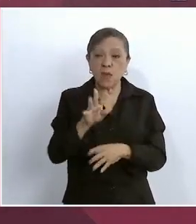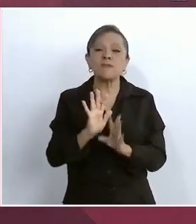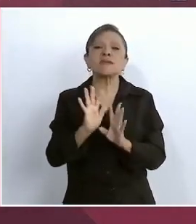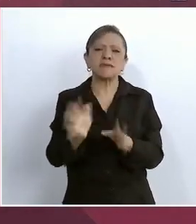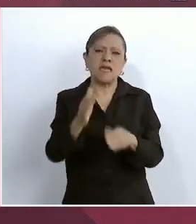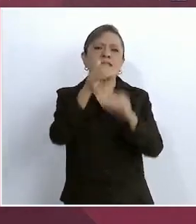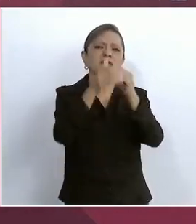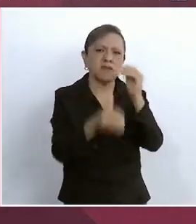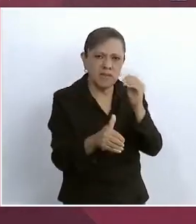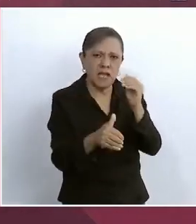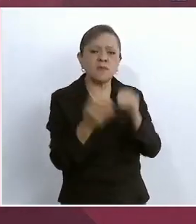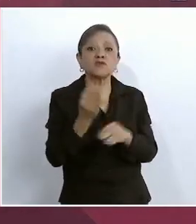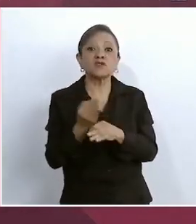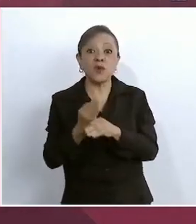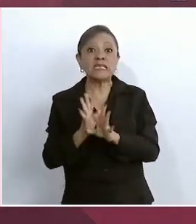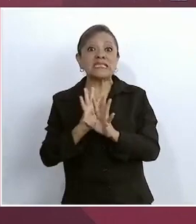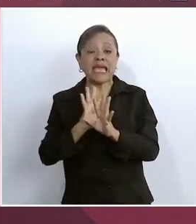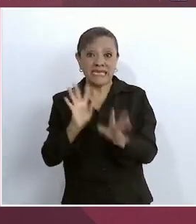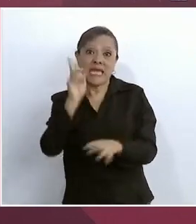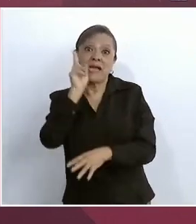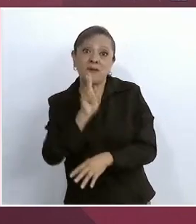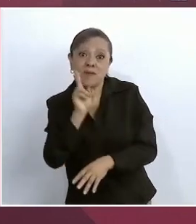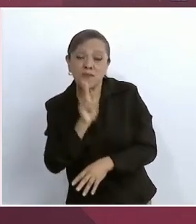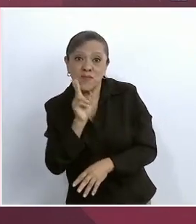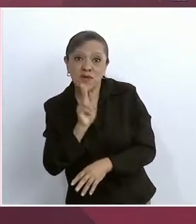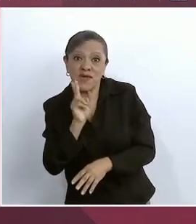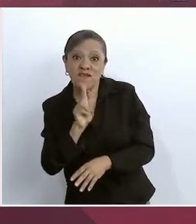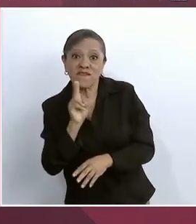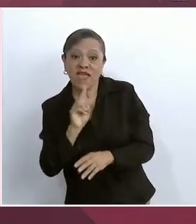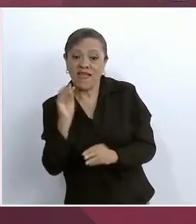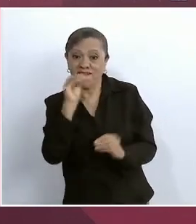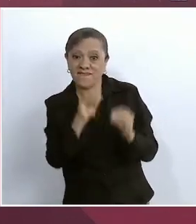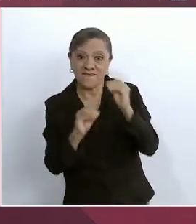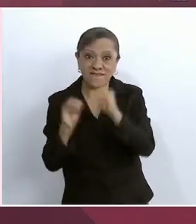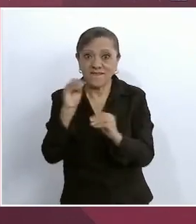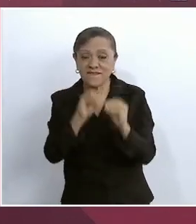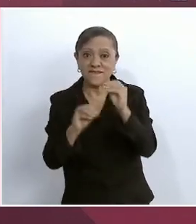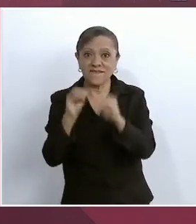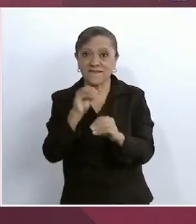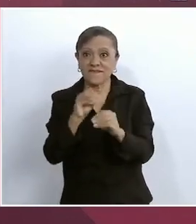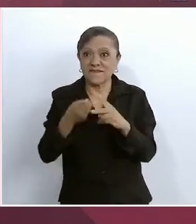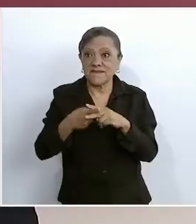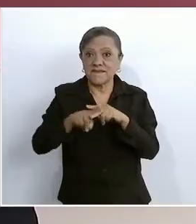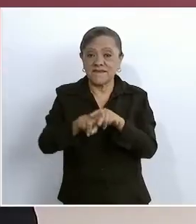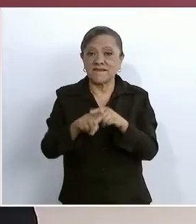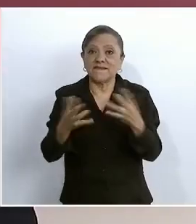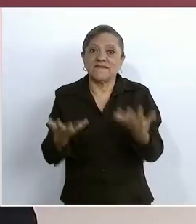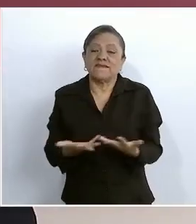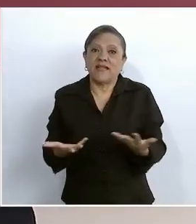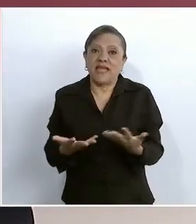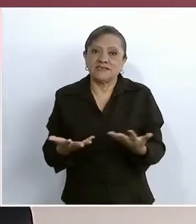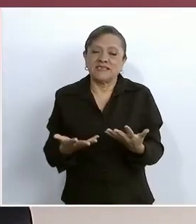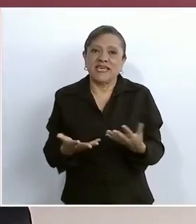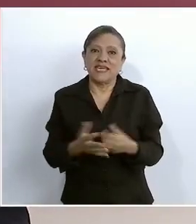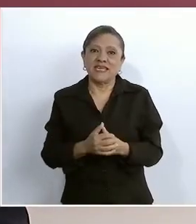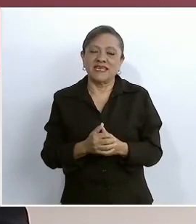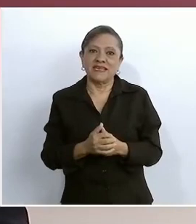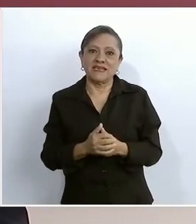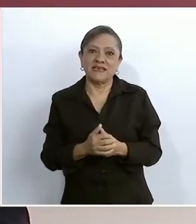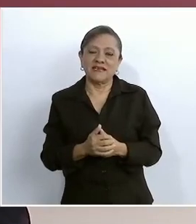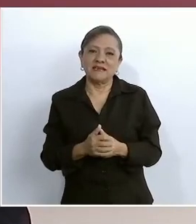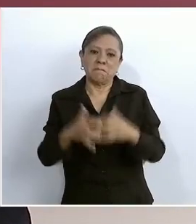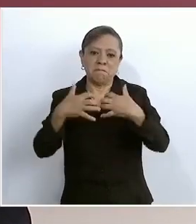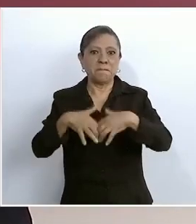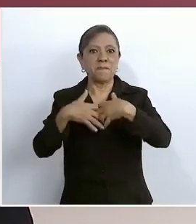integrando, ya va a entrar a pruebas y ya va a empezar a generar, va a